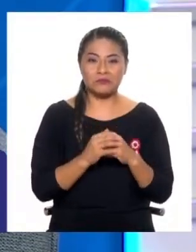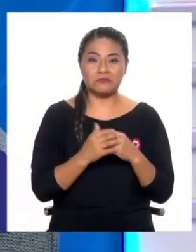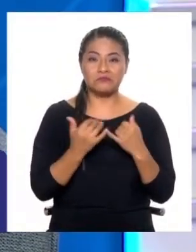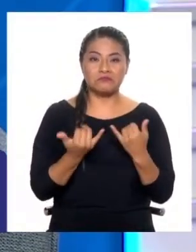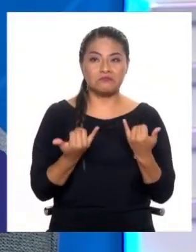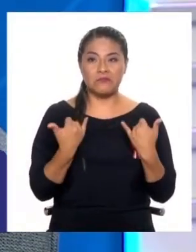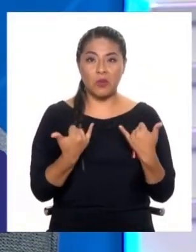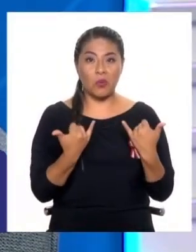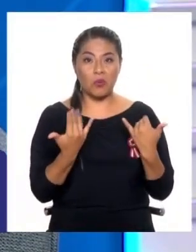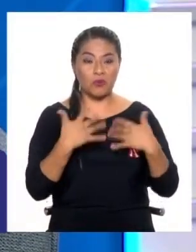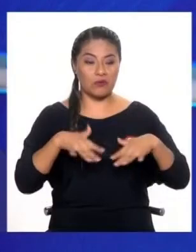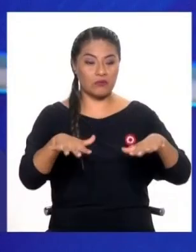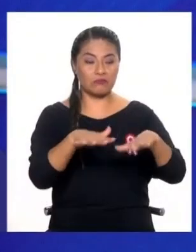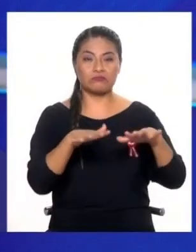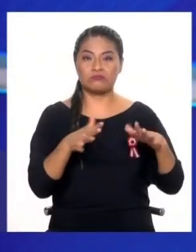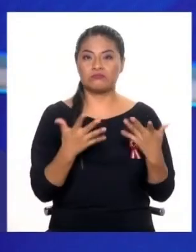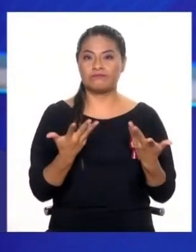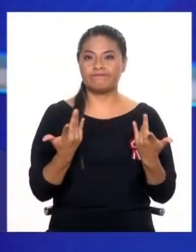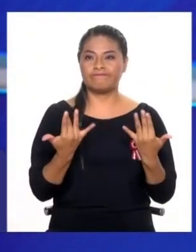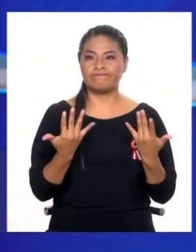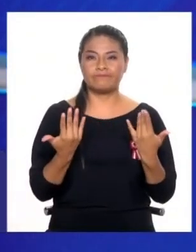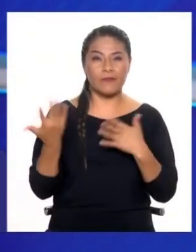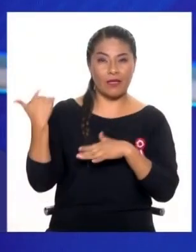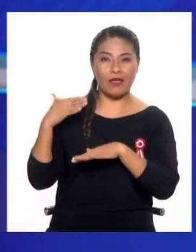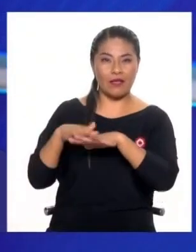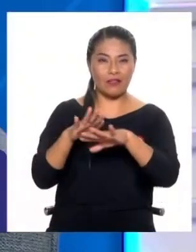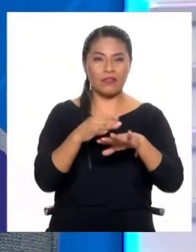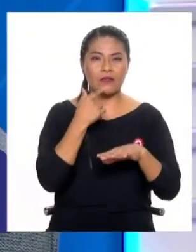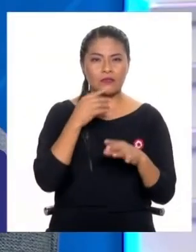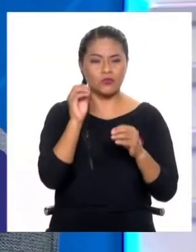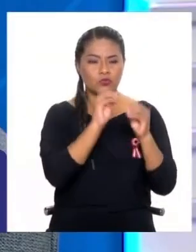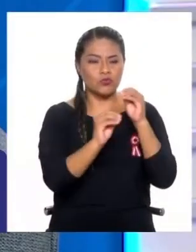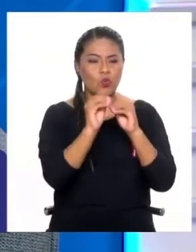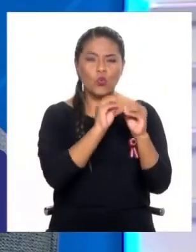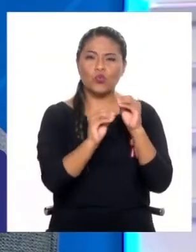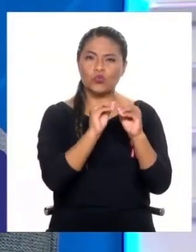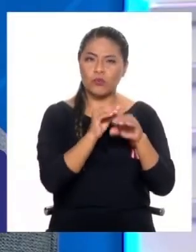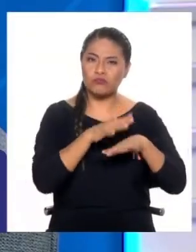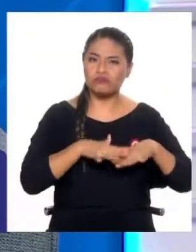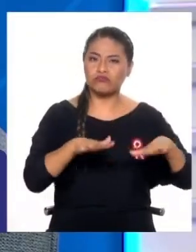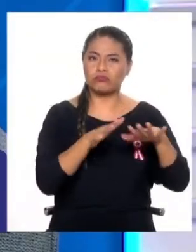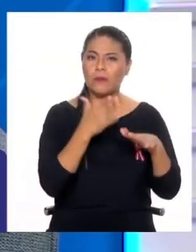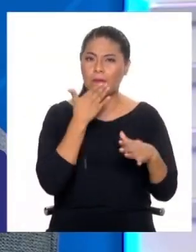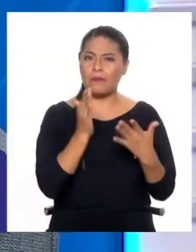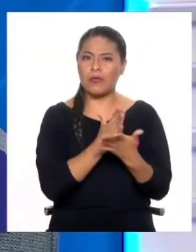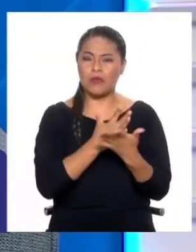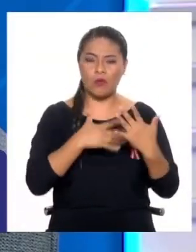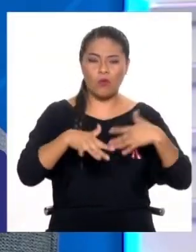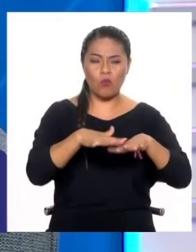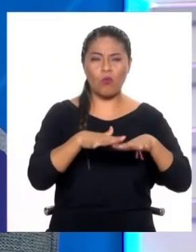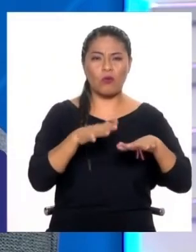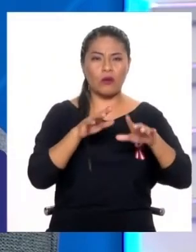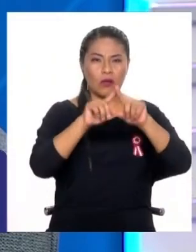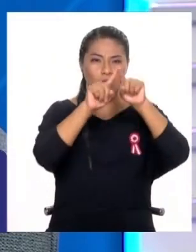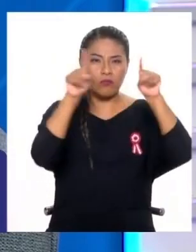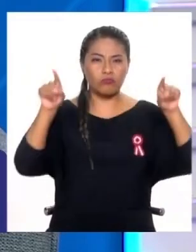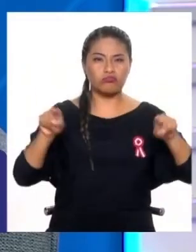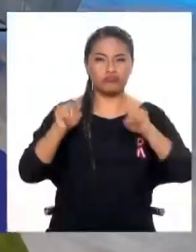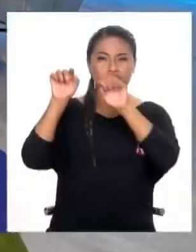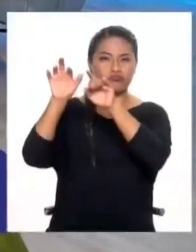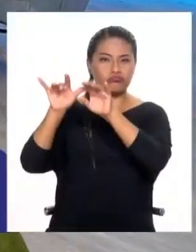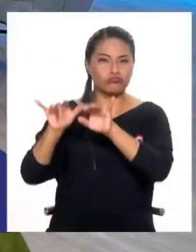hay elementos hoy día también, alguna vez escuché en algún lugar que la solución para todo este problema era la digitalización, utilizar sistemas